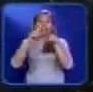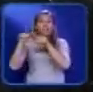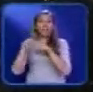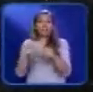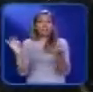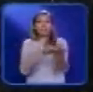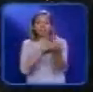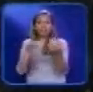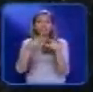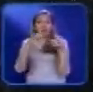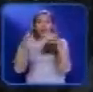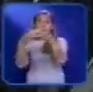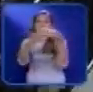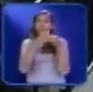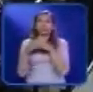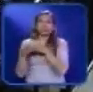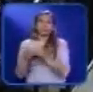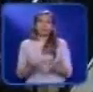formaciones juveniles